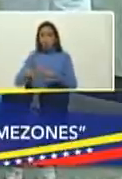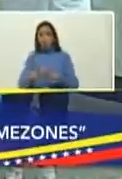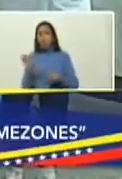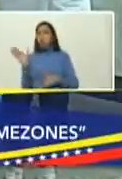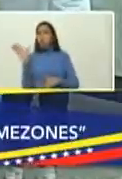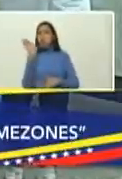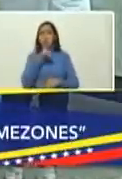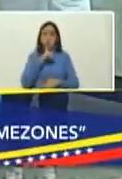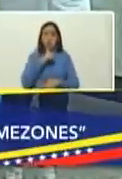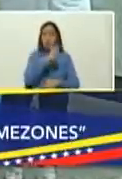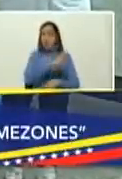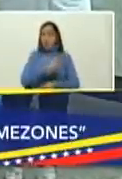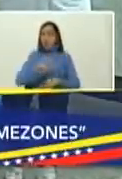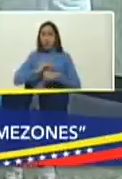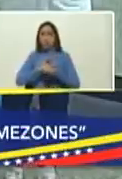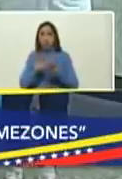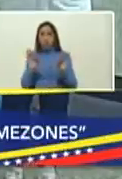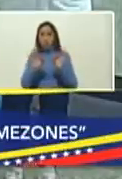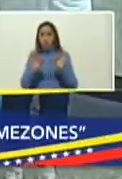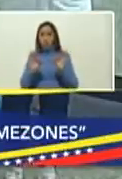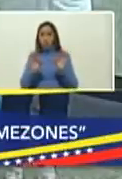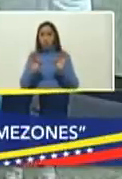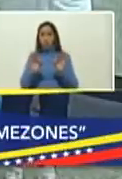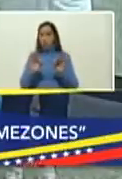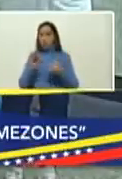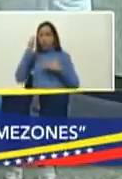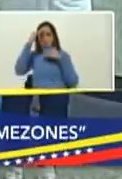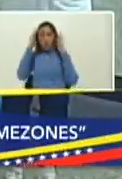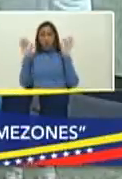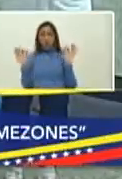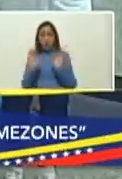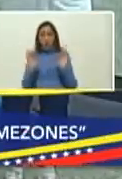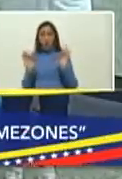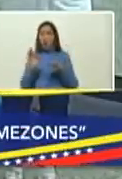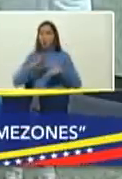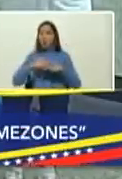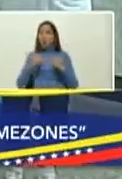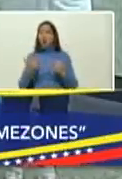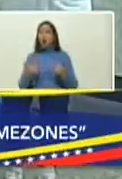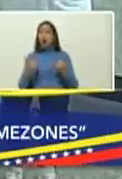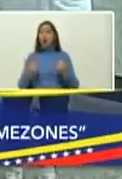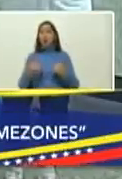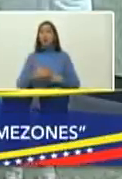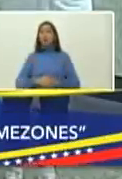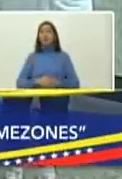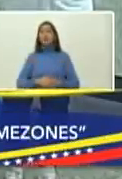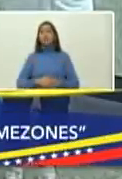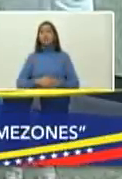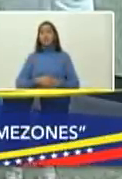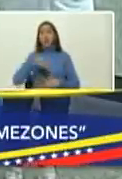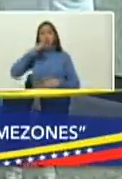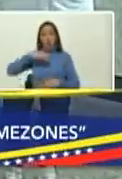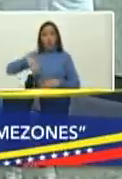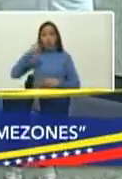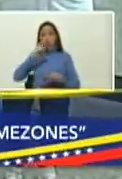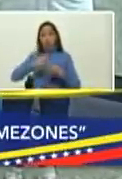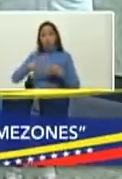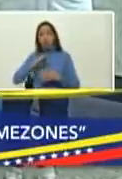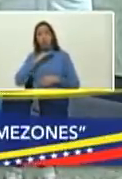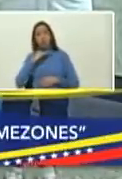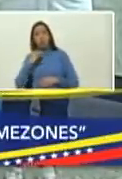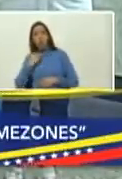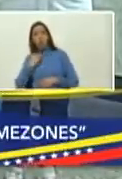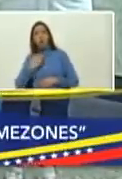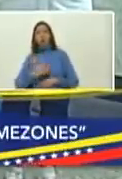ahora pacientes COVID ni va a estar destinado para el tema COVID sino que ahora mismo va a poder atender a la población en las distintas patologías